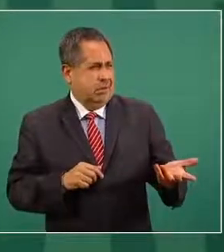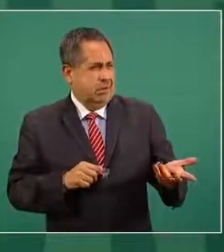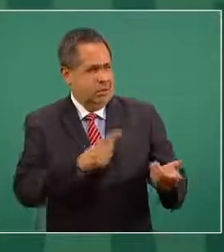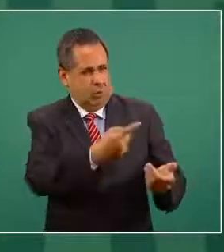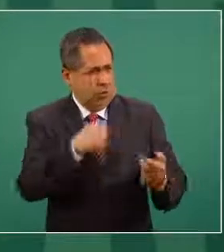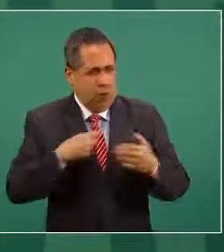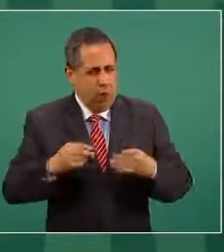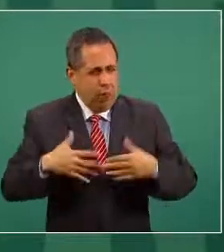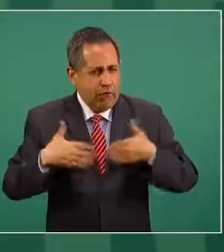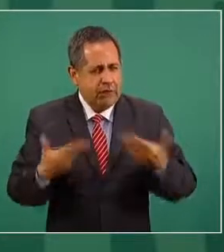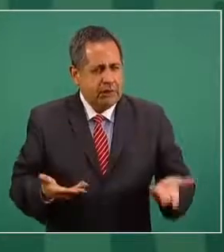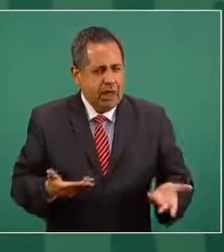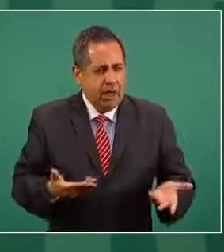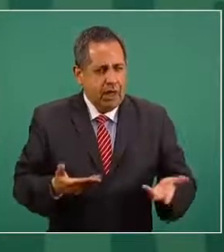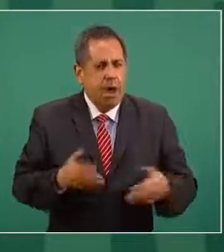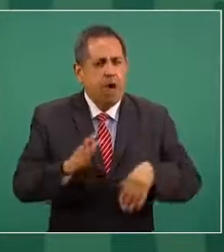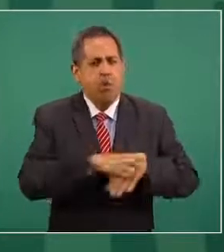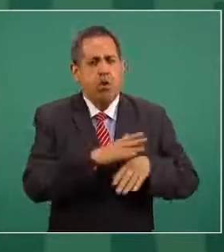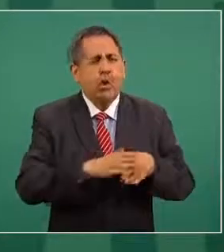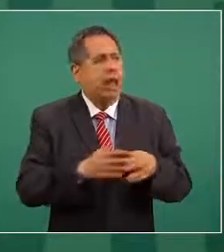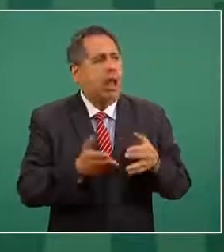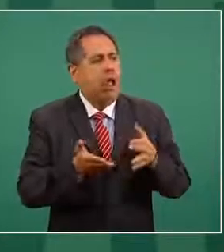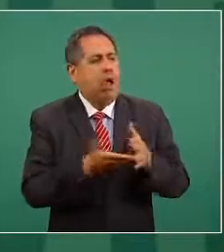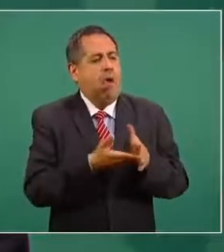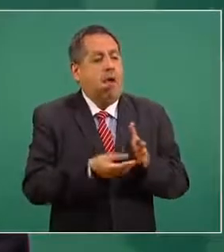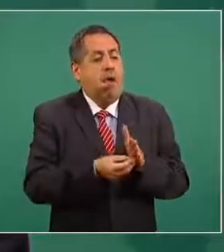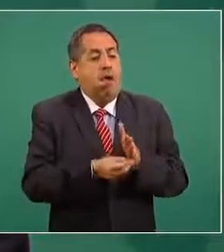confianza. Y yo diría muy serio.